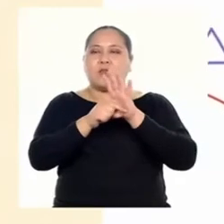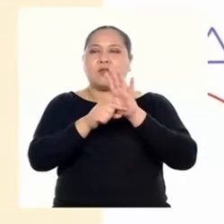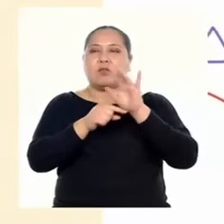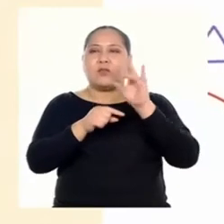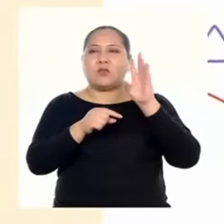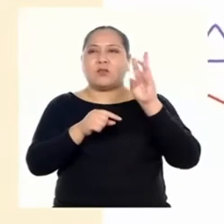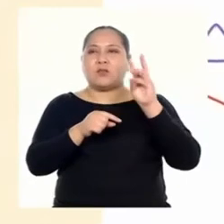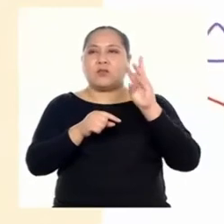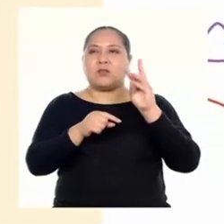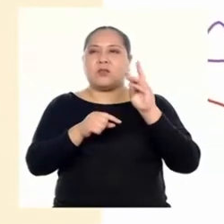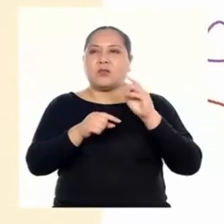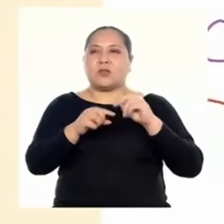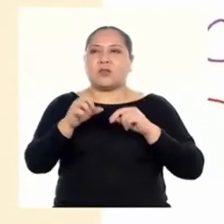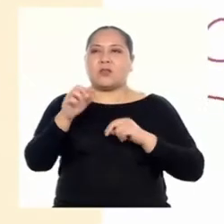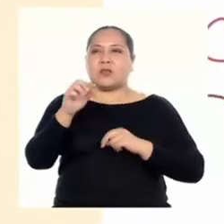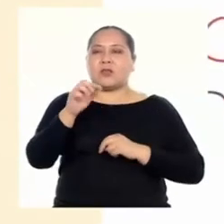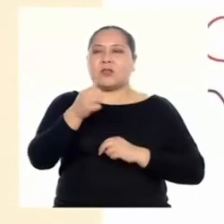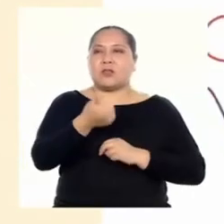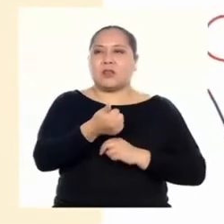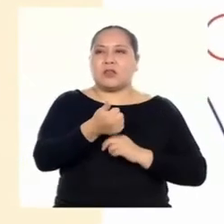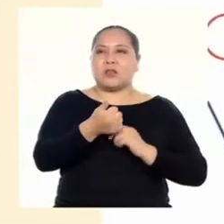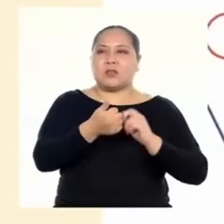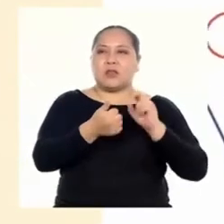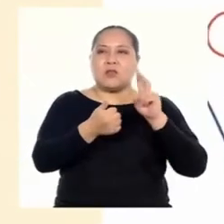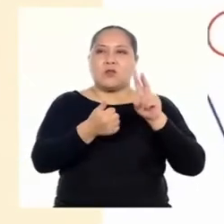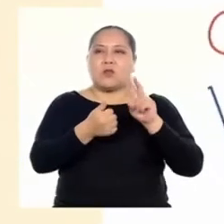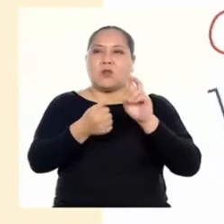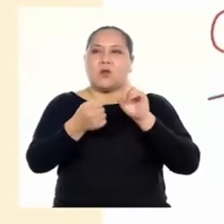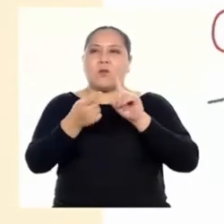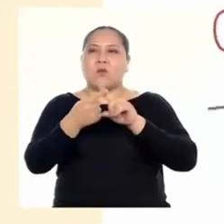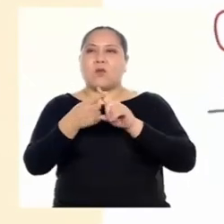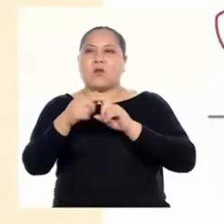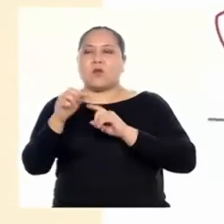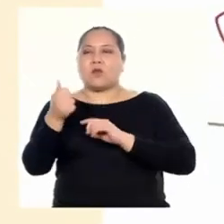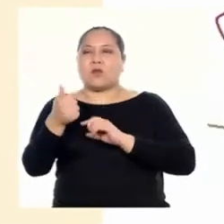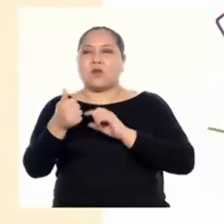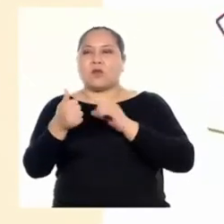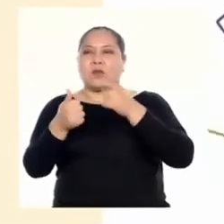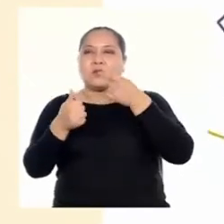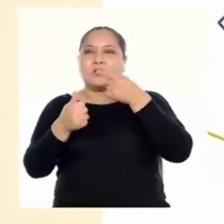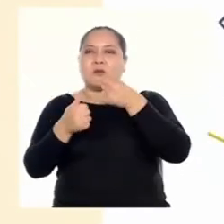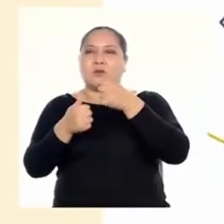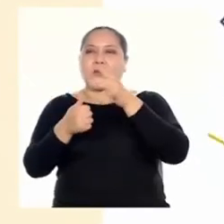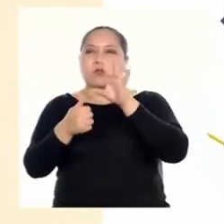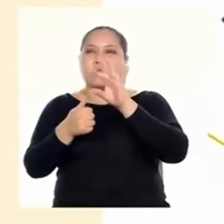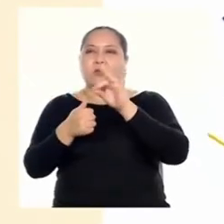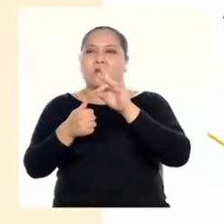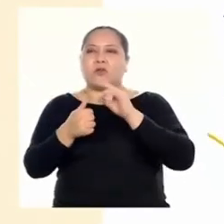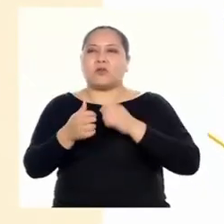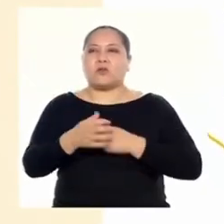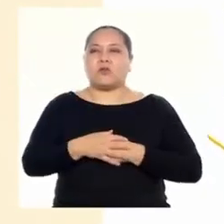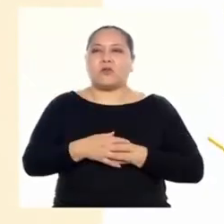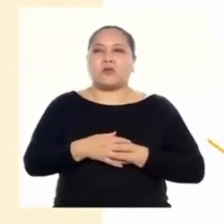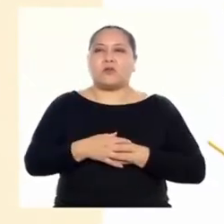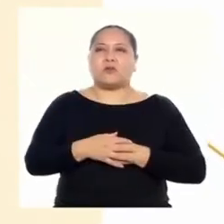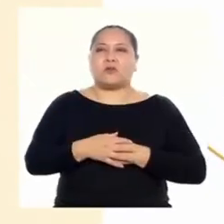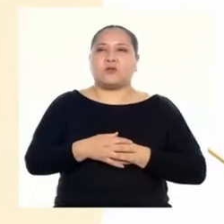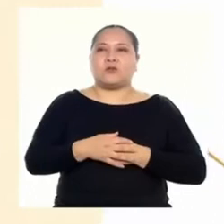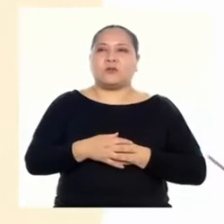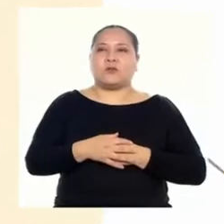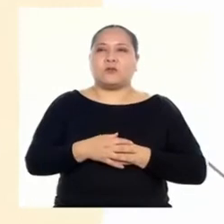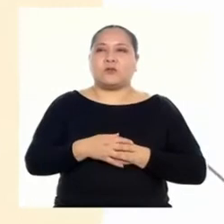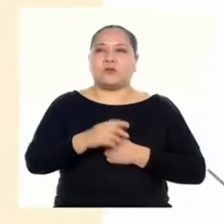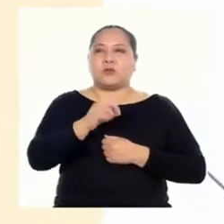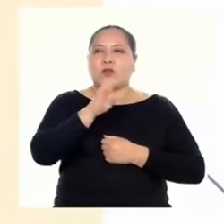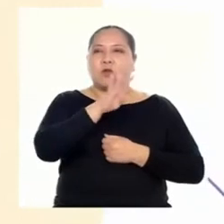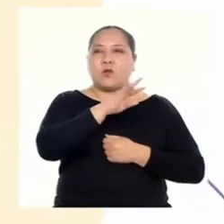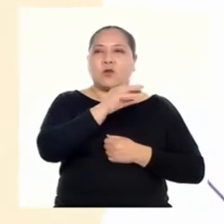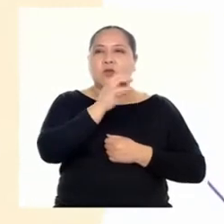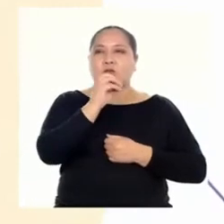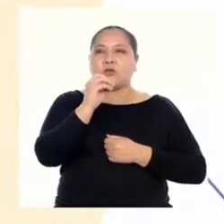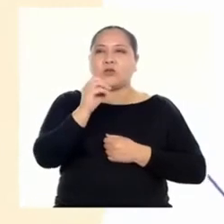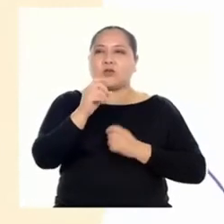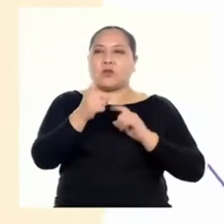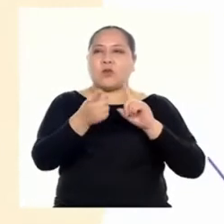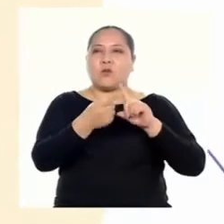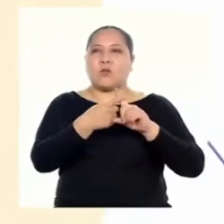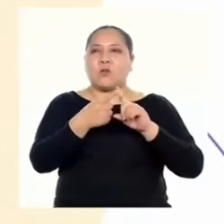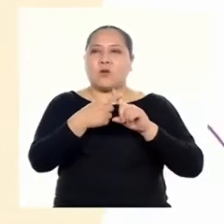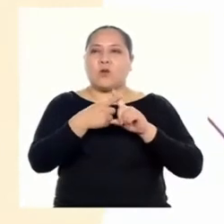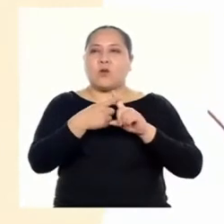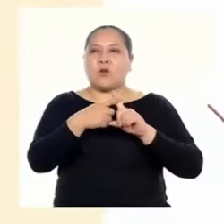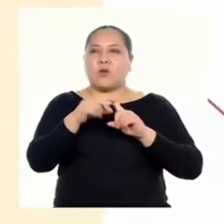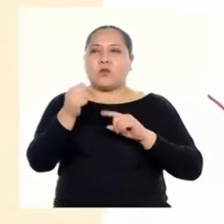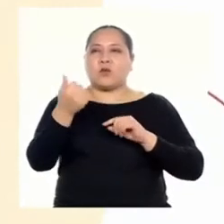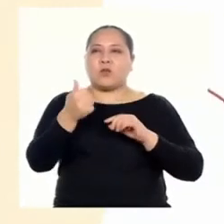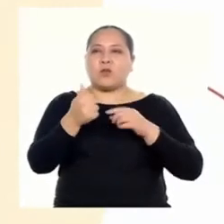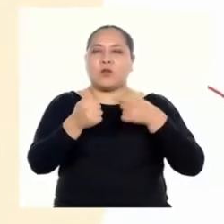representarlo como 10 al cuadrado por 10 a la octava, de tal manera que nos quedaría 400 por 10 a la menos